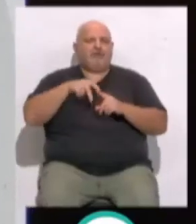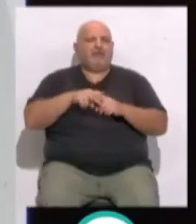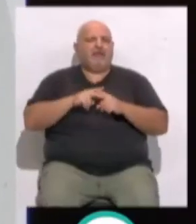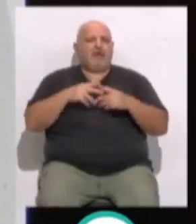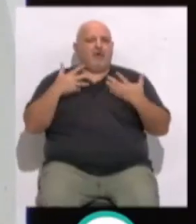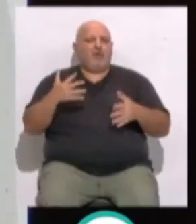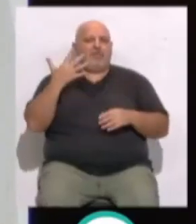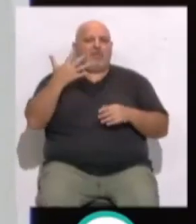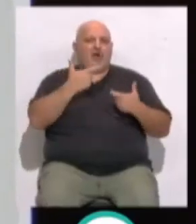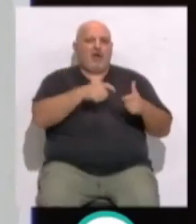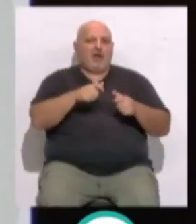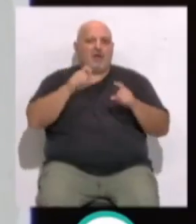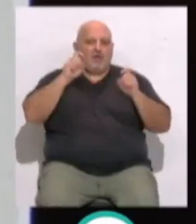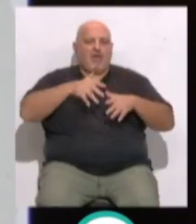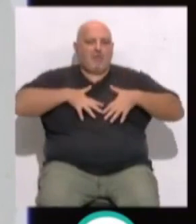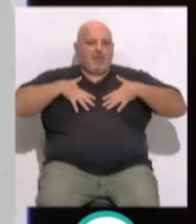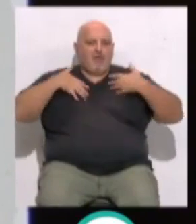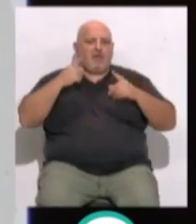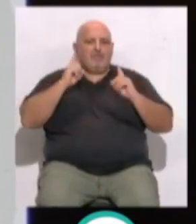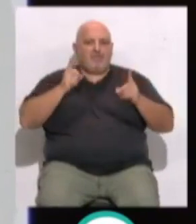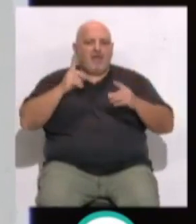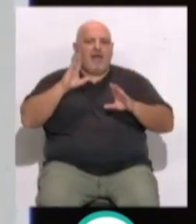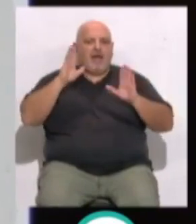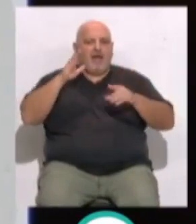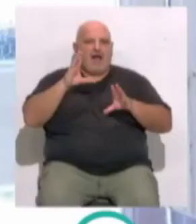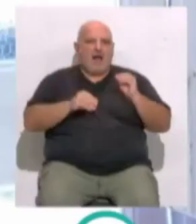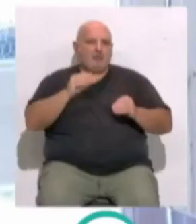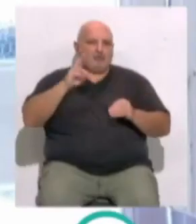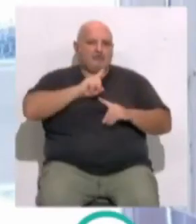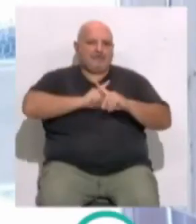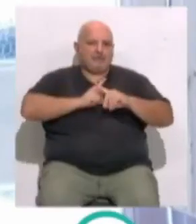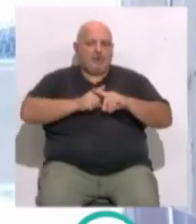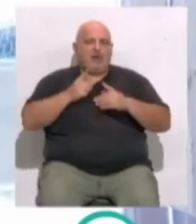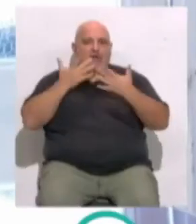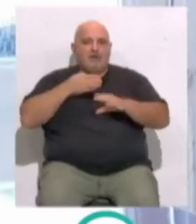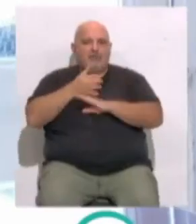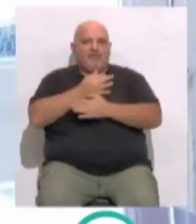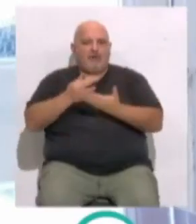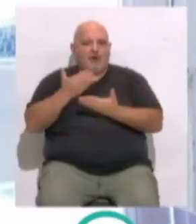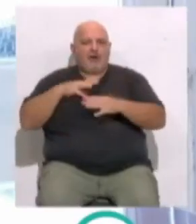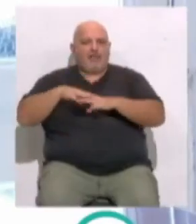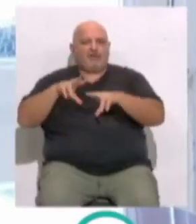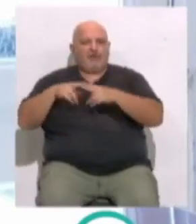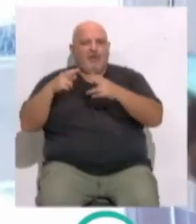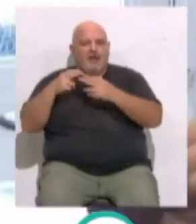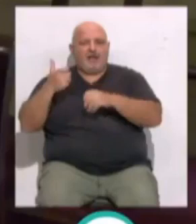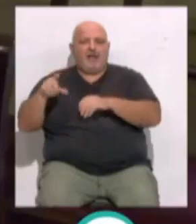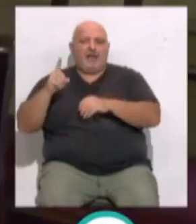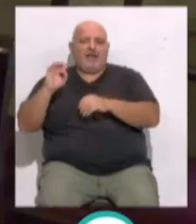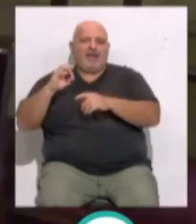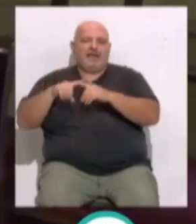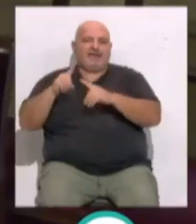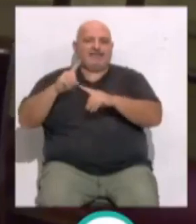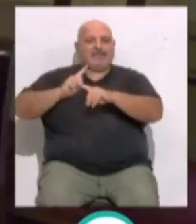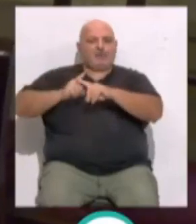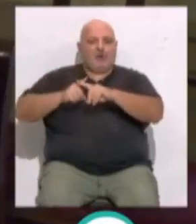corresponden a cinco áreas, educación emocional, prevención de abusos sexuales, prevención de absentismo, internet y redes sociales y género y sexualidad.